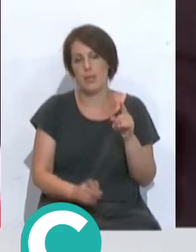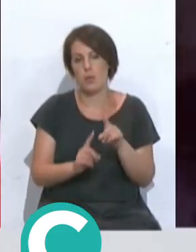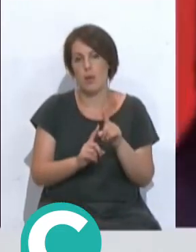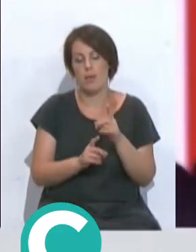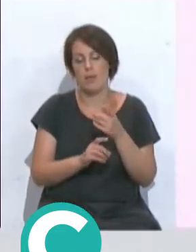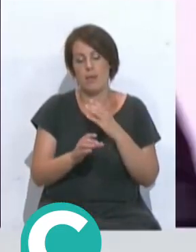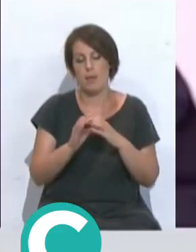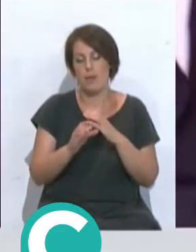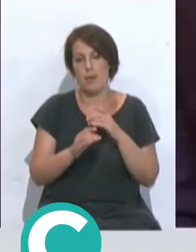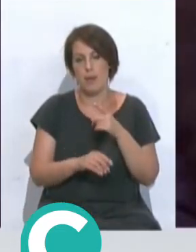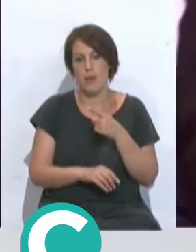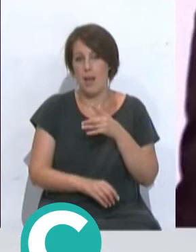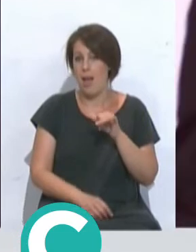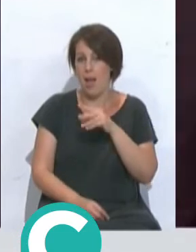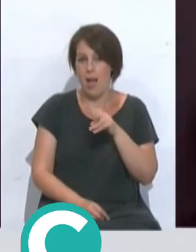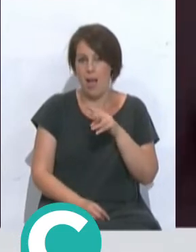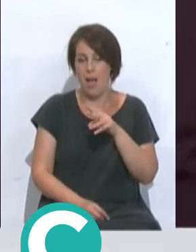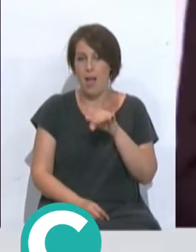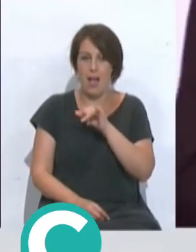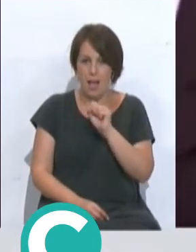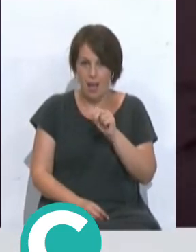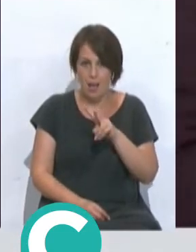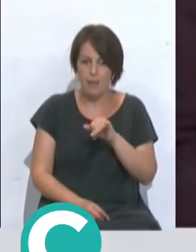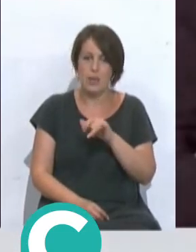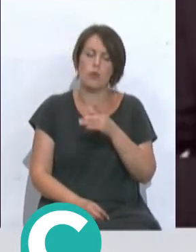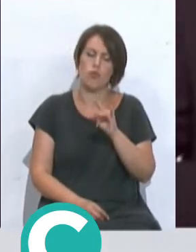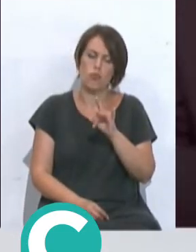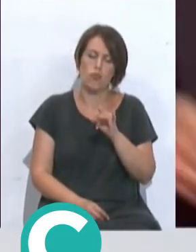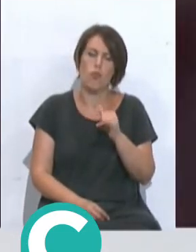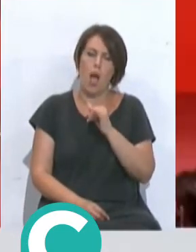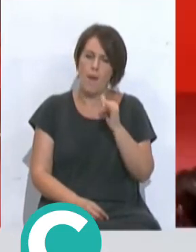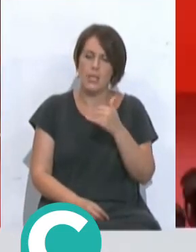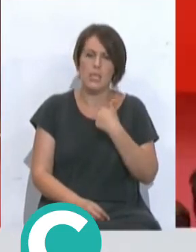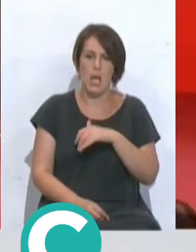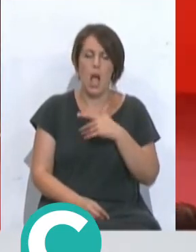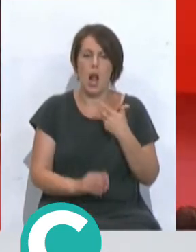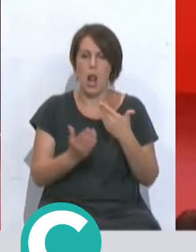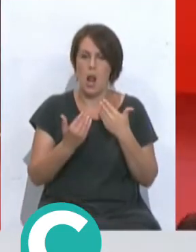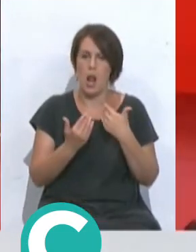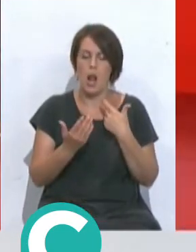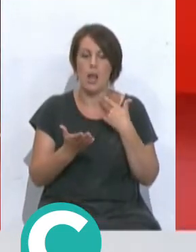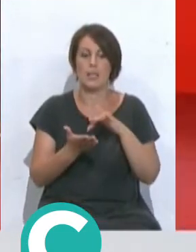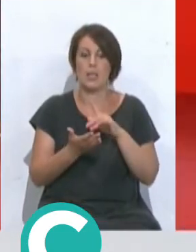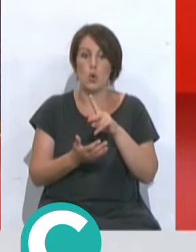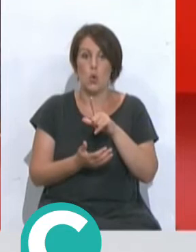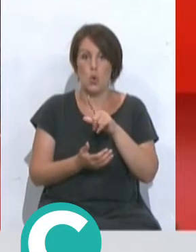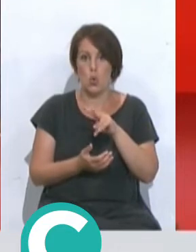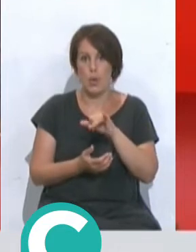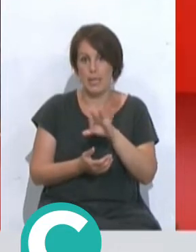comunicándosela a Javi estando en el Wafo. Sí, yo con Javi ya lo tenía hablado que en caso de que Luis